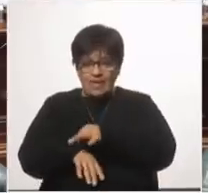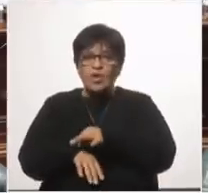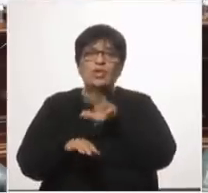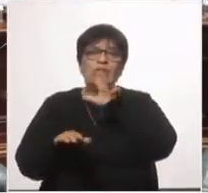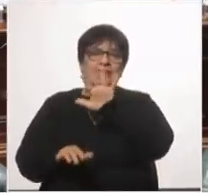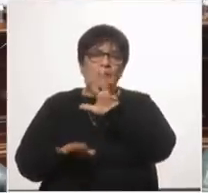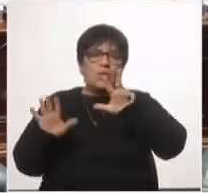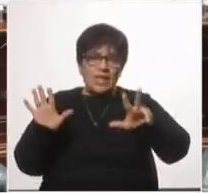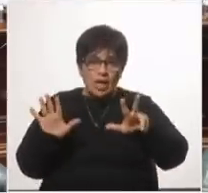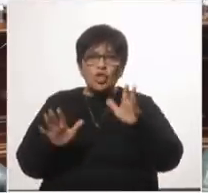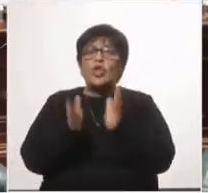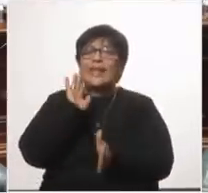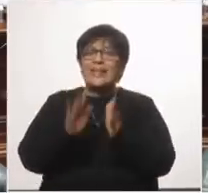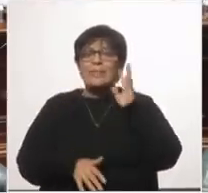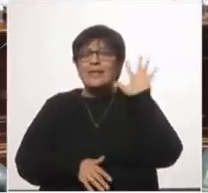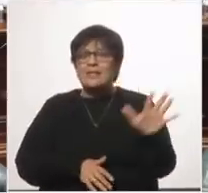% de de psicoterapia